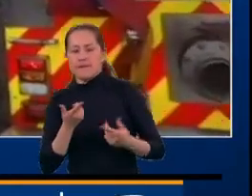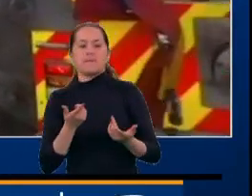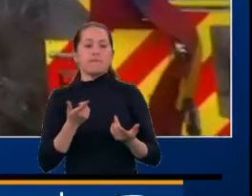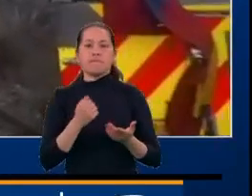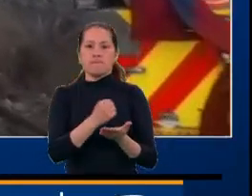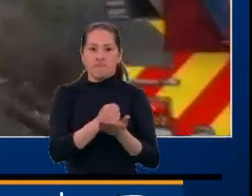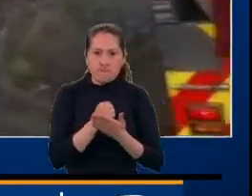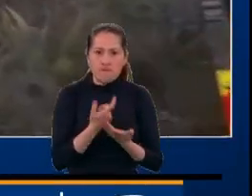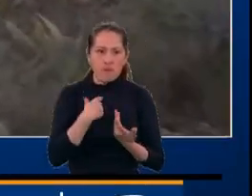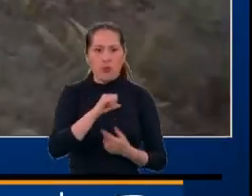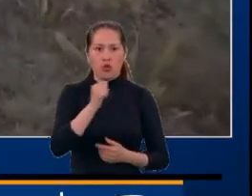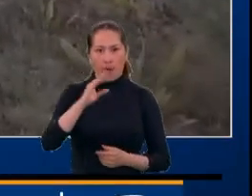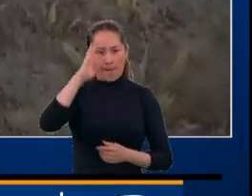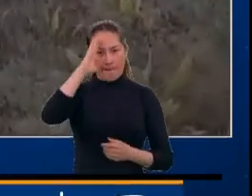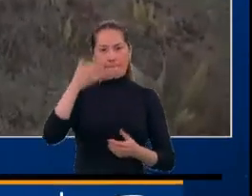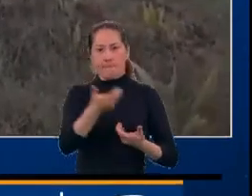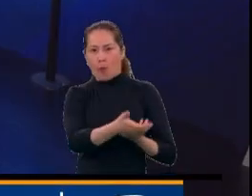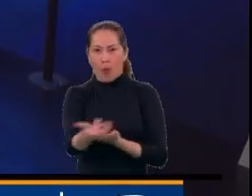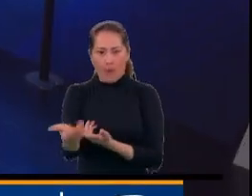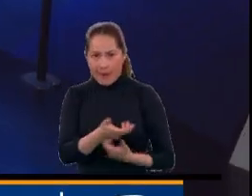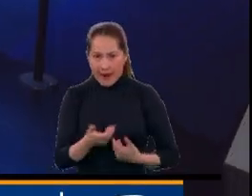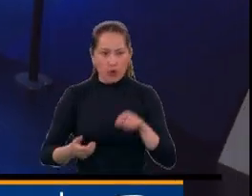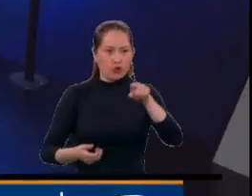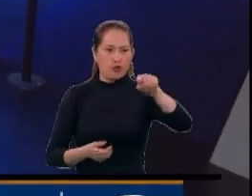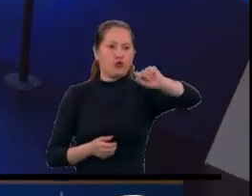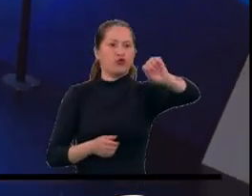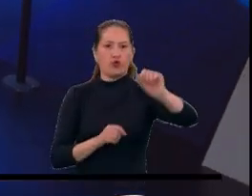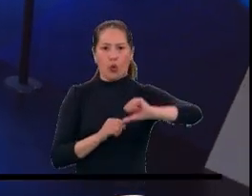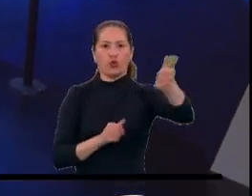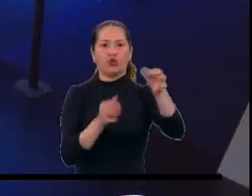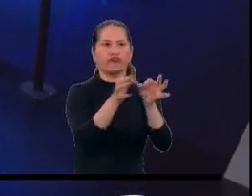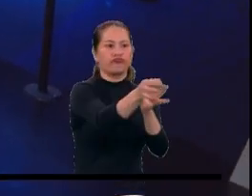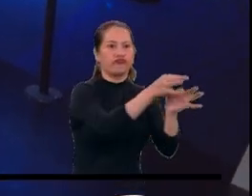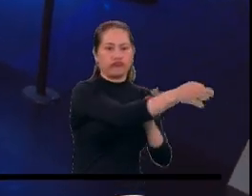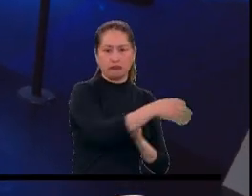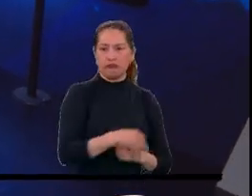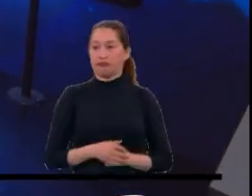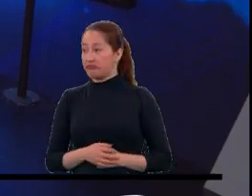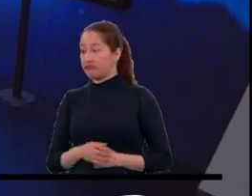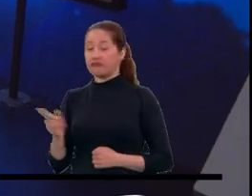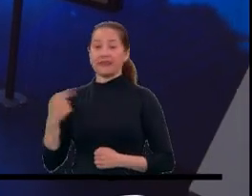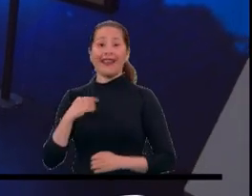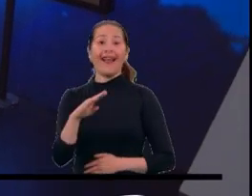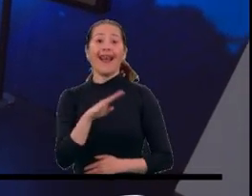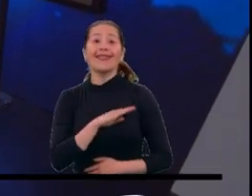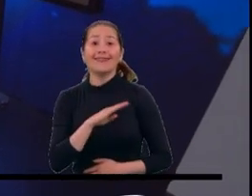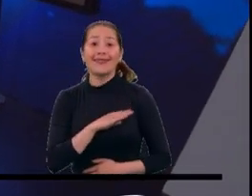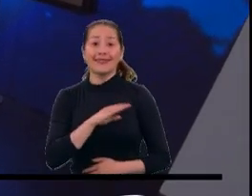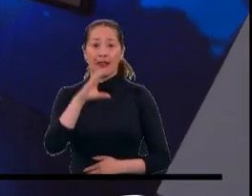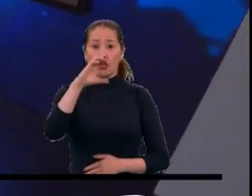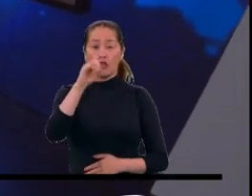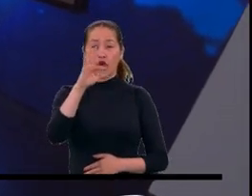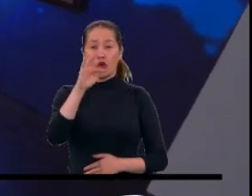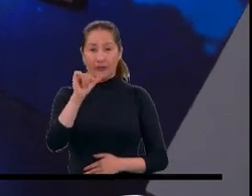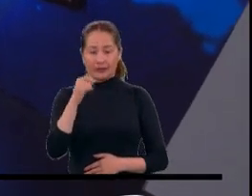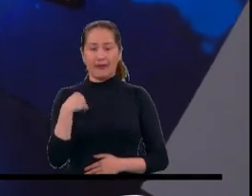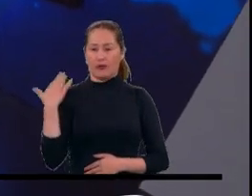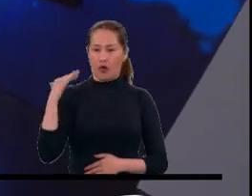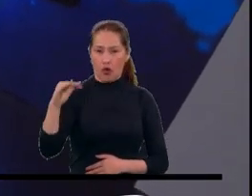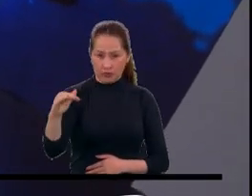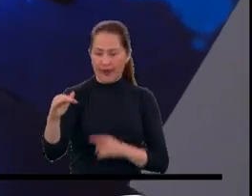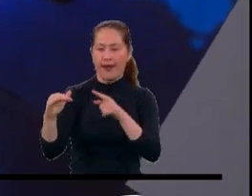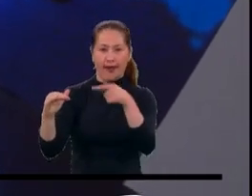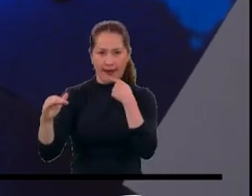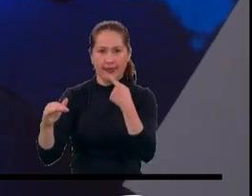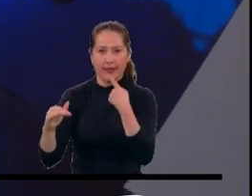provincia de Soacha. Ha dicho el alcalde de Cota a sus habitantes, por favor no saquen las basuras, debemos evitar